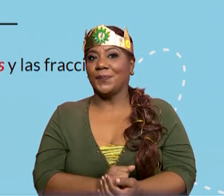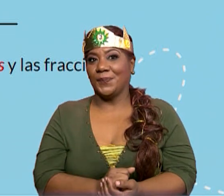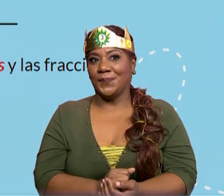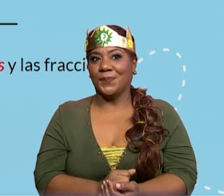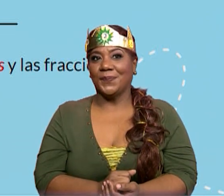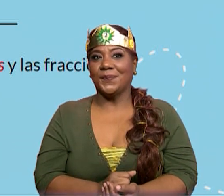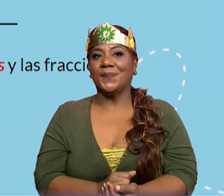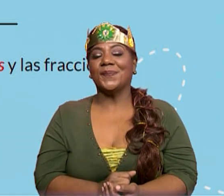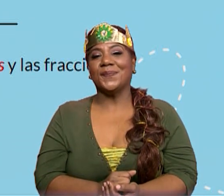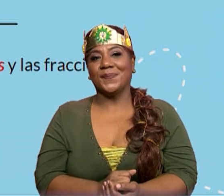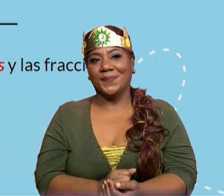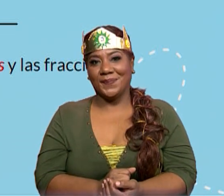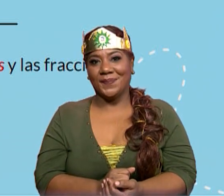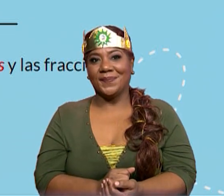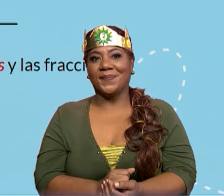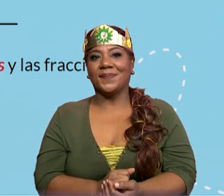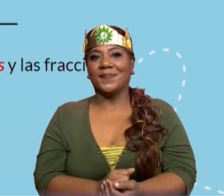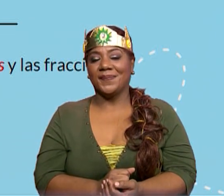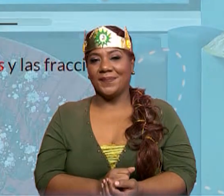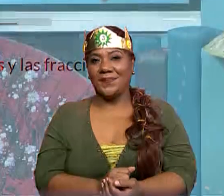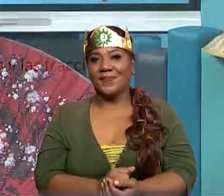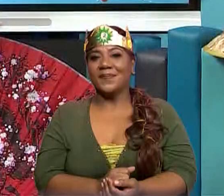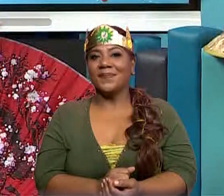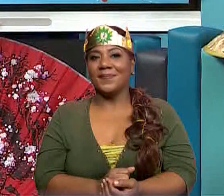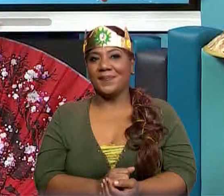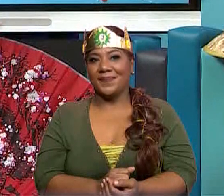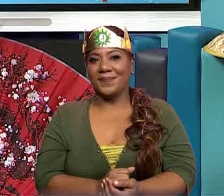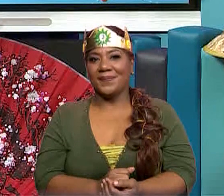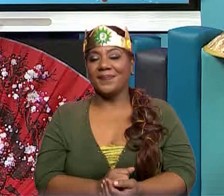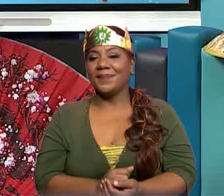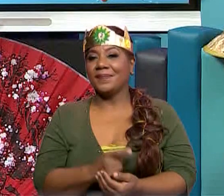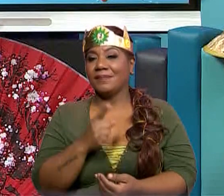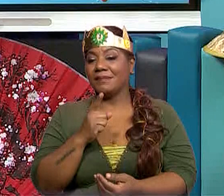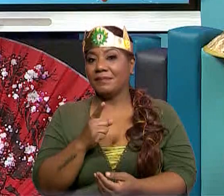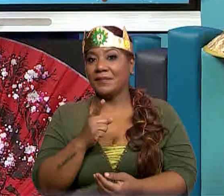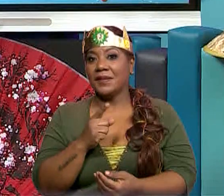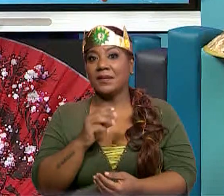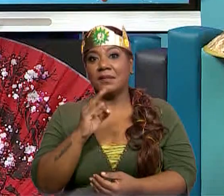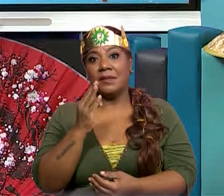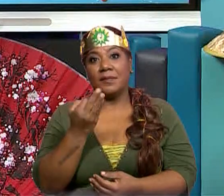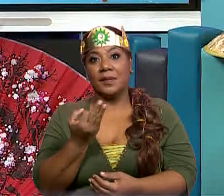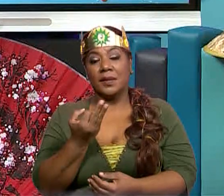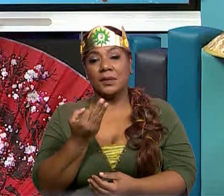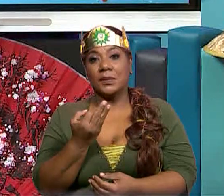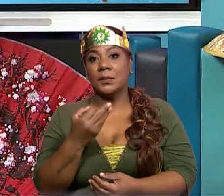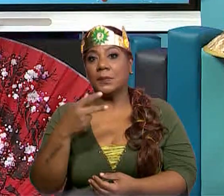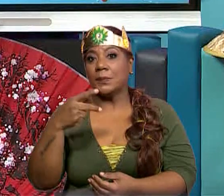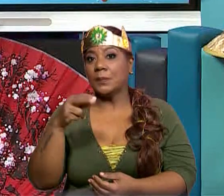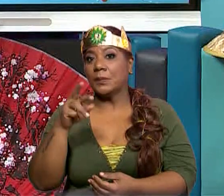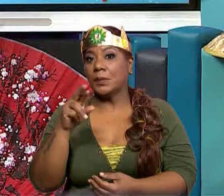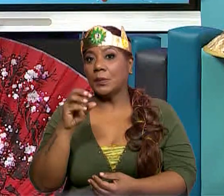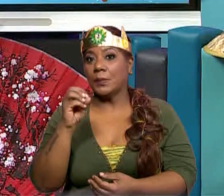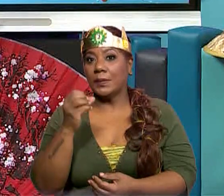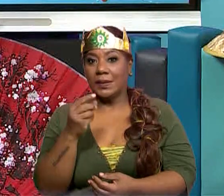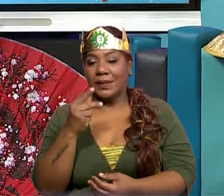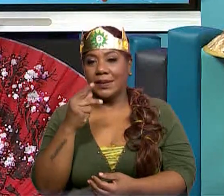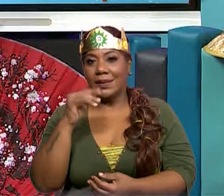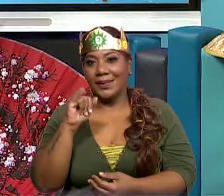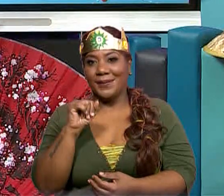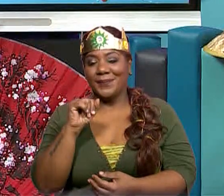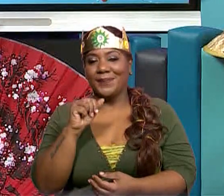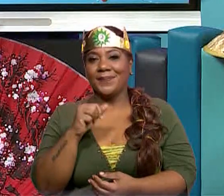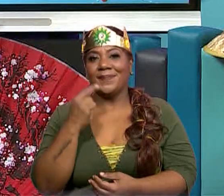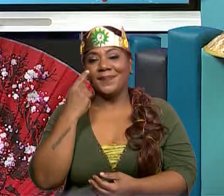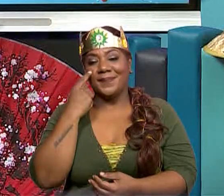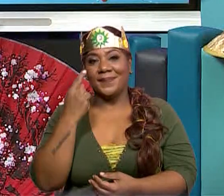la fracción y colocar también el nombre o el tipo, si es una fracción propia o impropia. Muy bien.